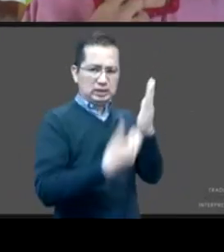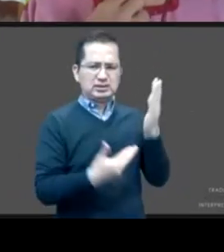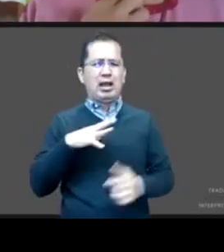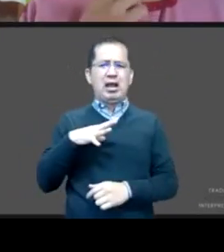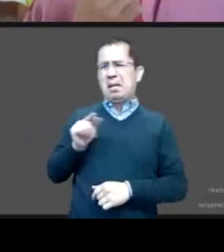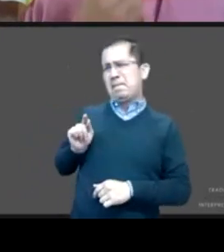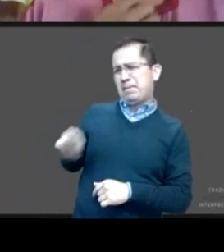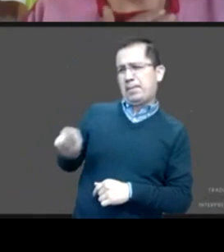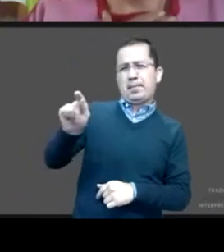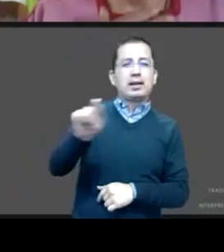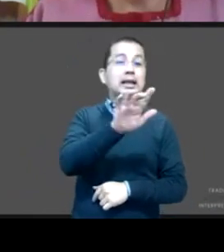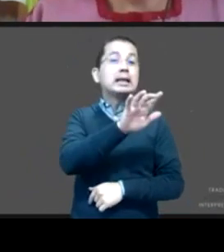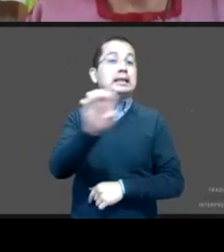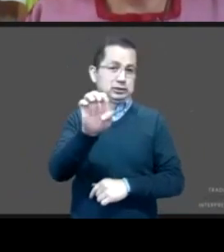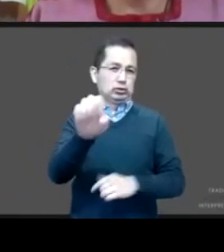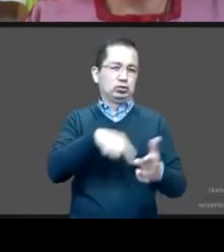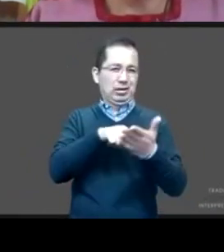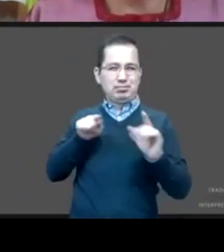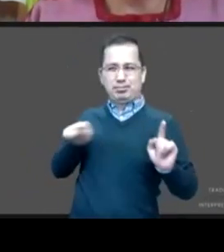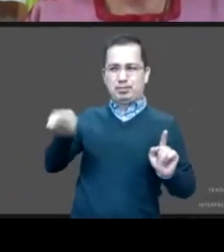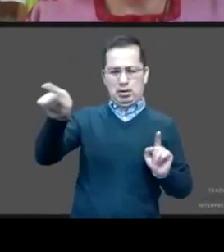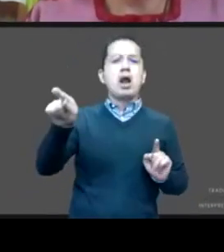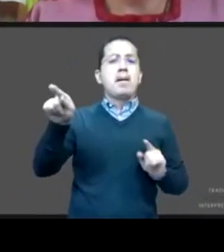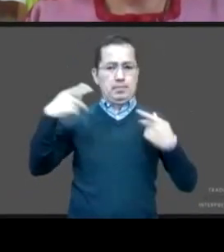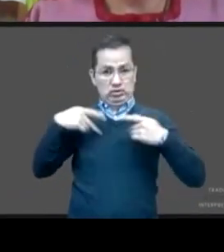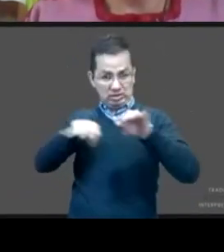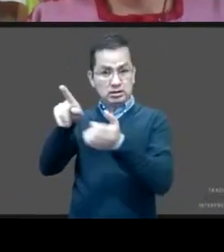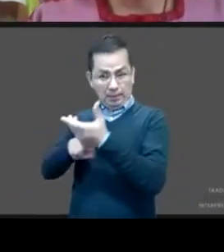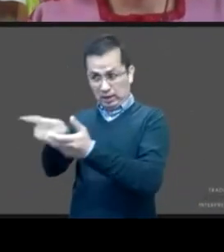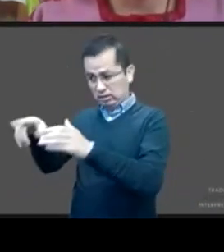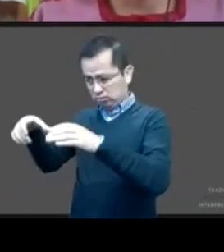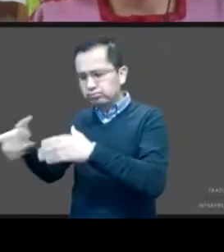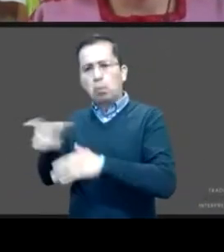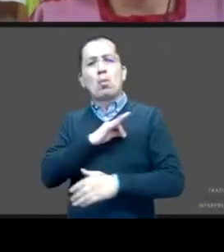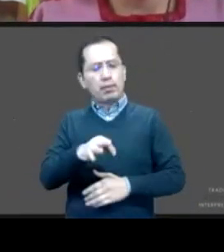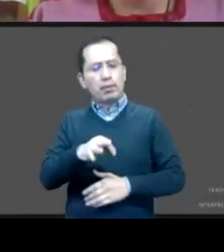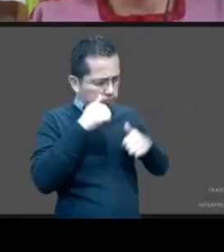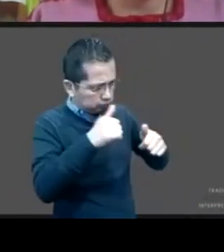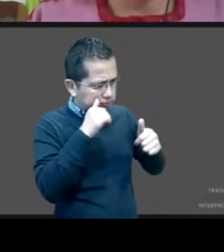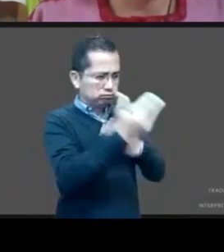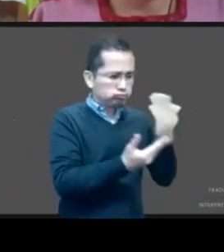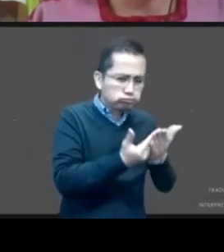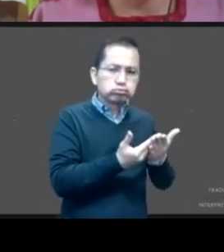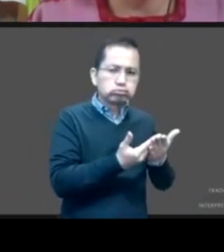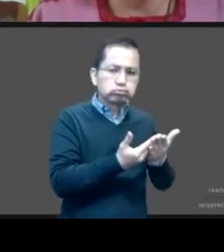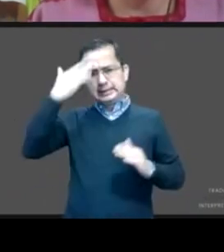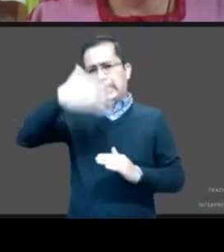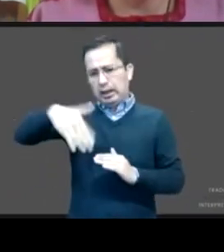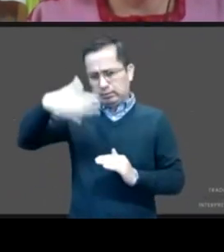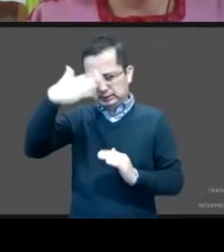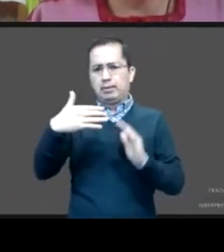capacitado y sensibilizado para aplicar esta norma 046 para detectar y atender